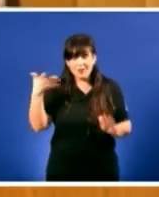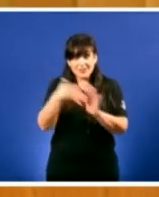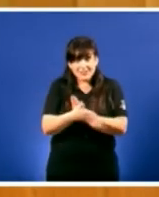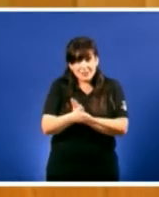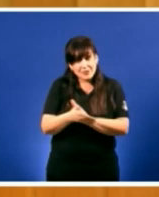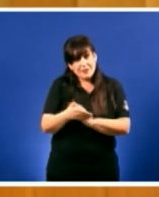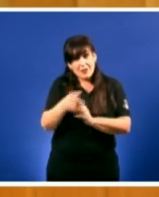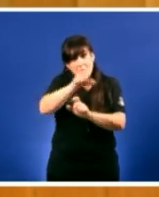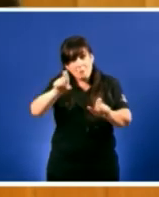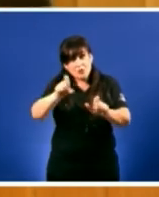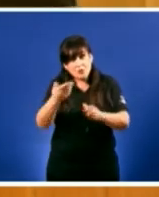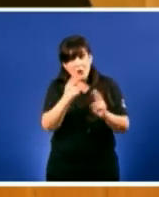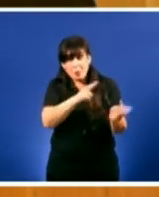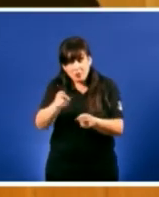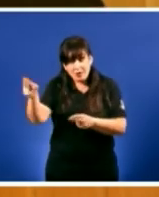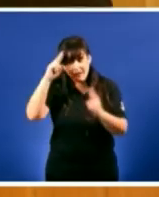hoxe a maña invocou